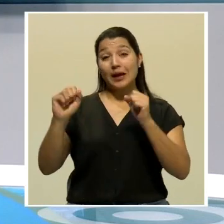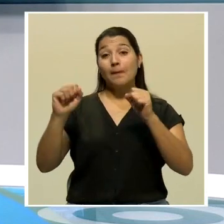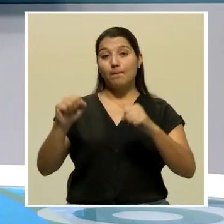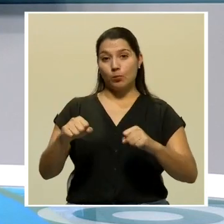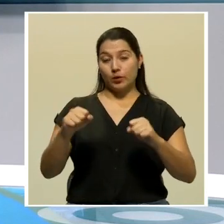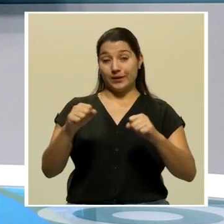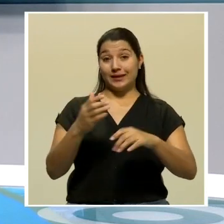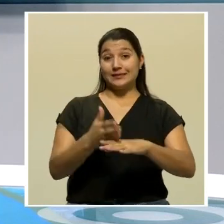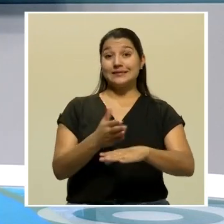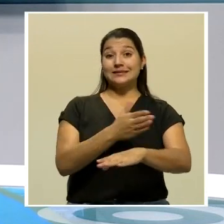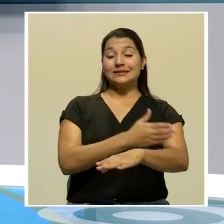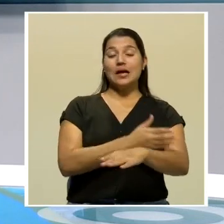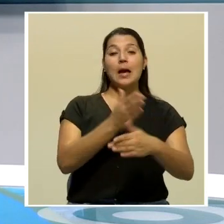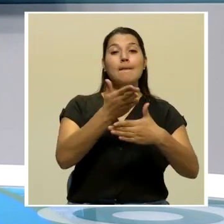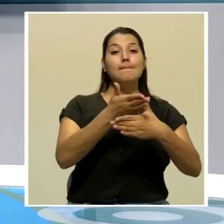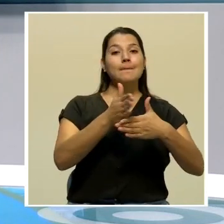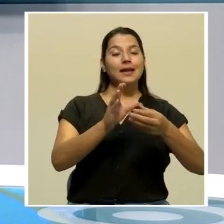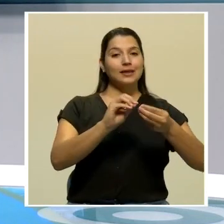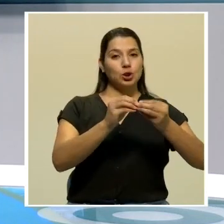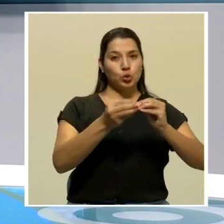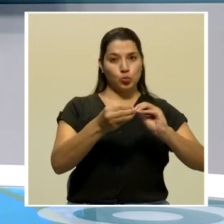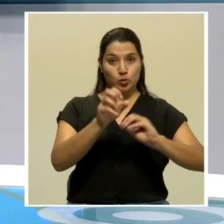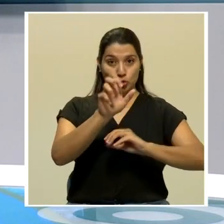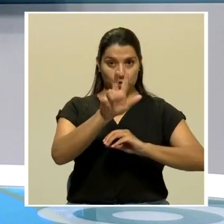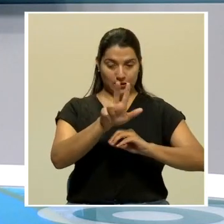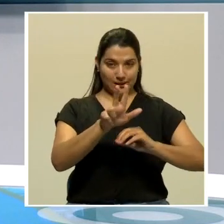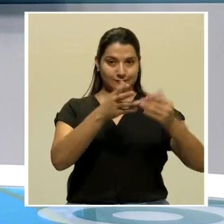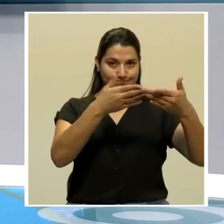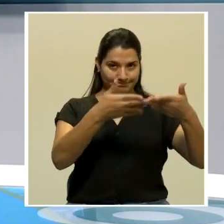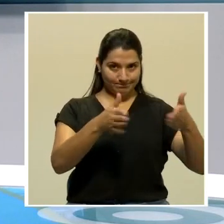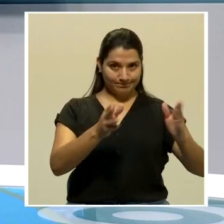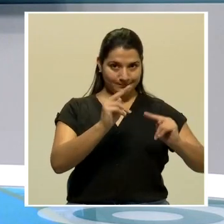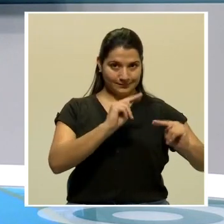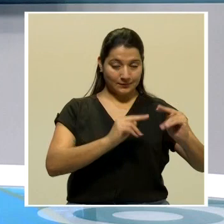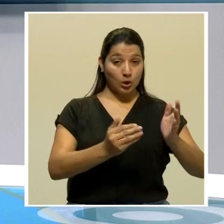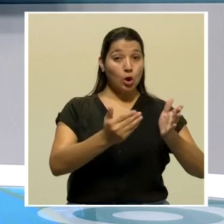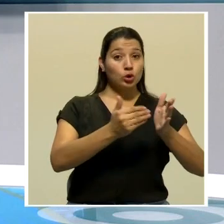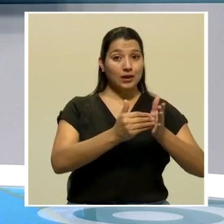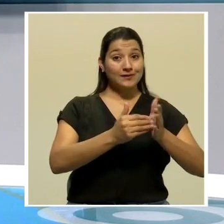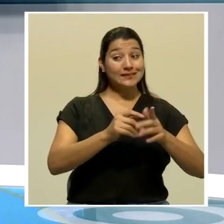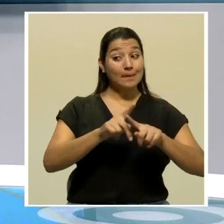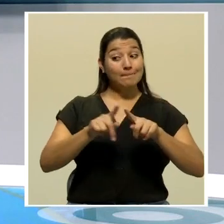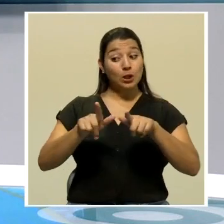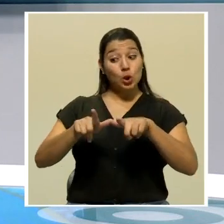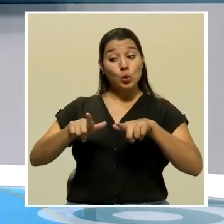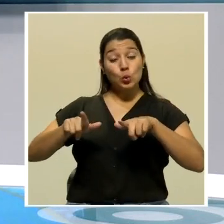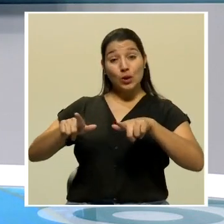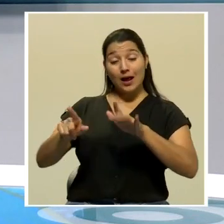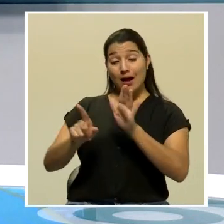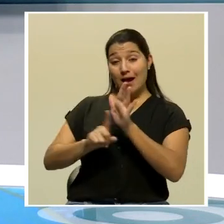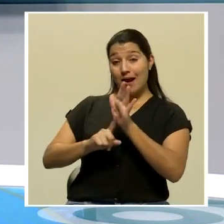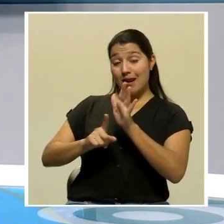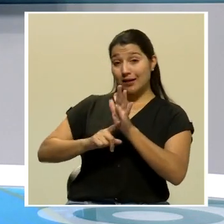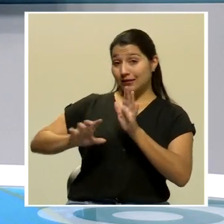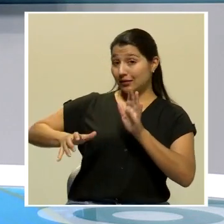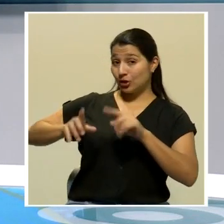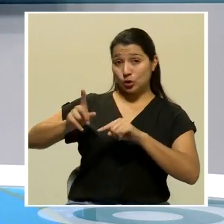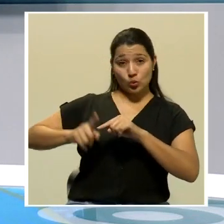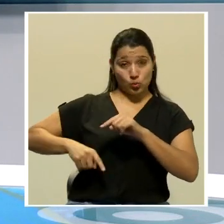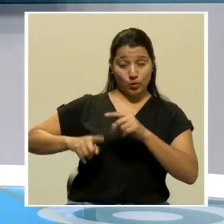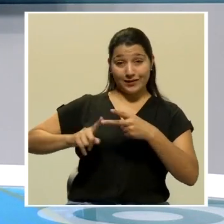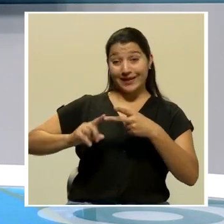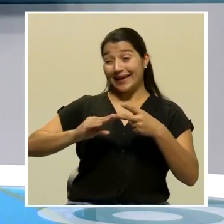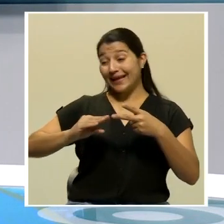de reapertura. La excepción son las zonas que están en alerta naranja y algunos cantones y